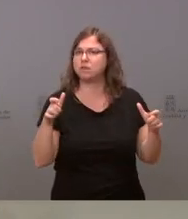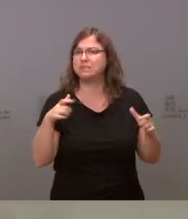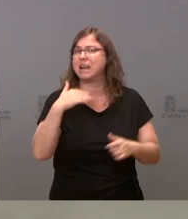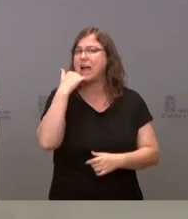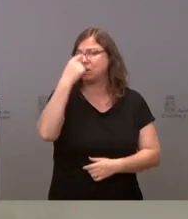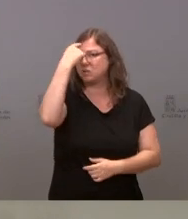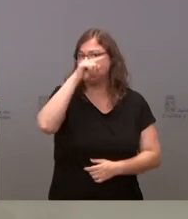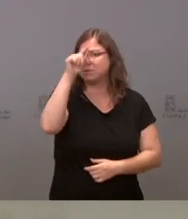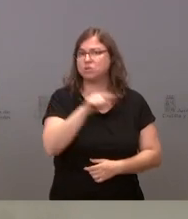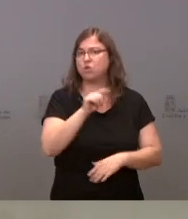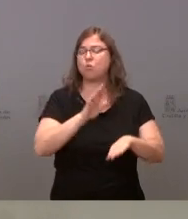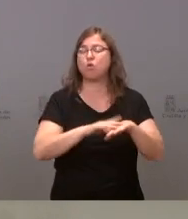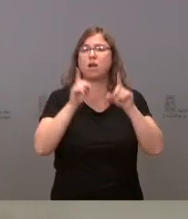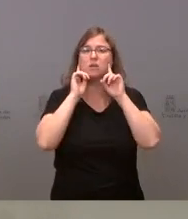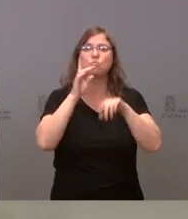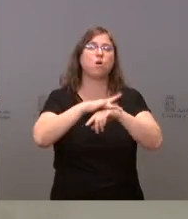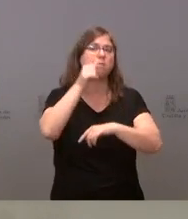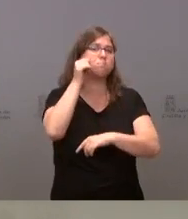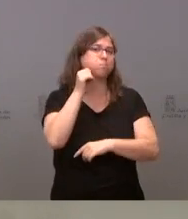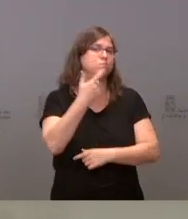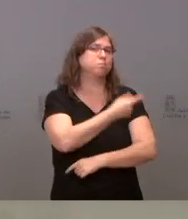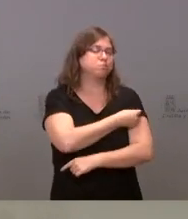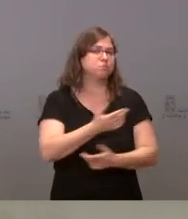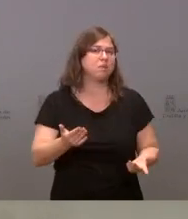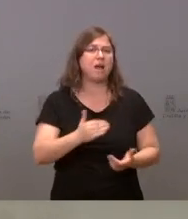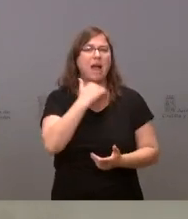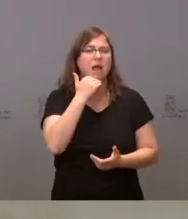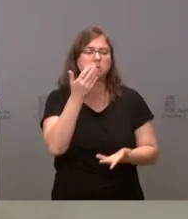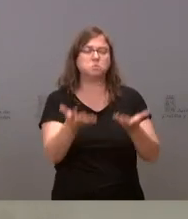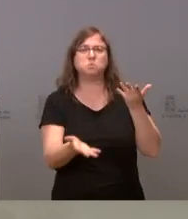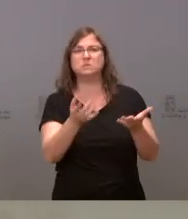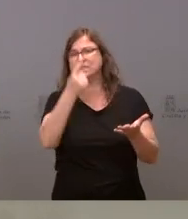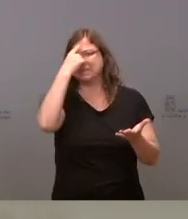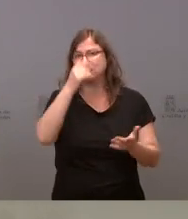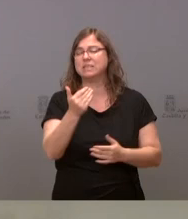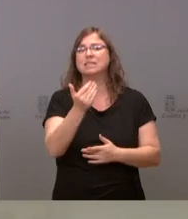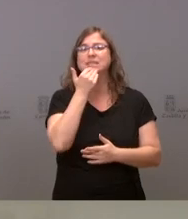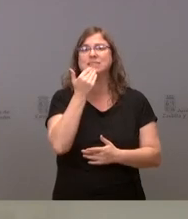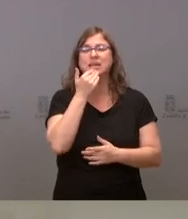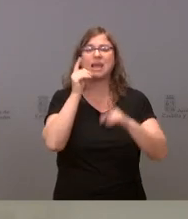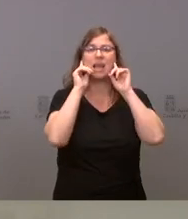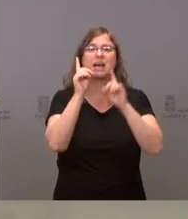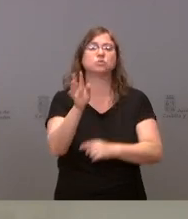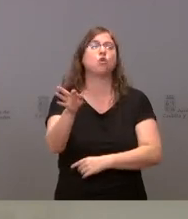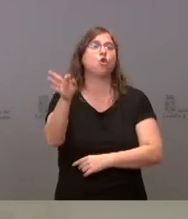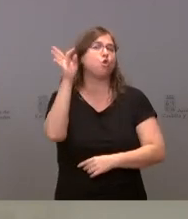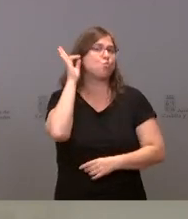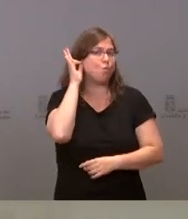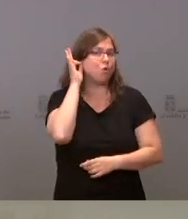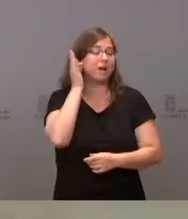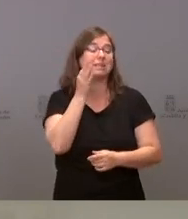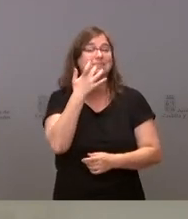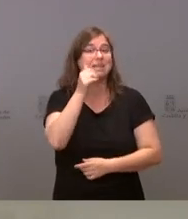aumentado también el número de casos, si hay alguna estimación, si a estas mujeres se les informa cuando están